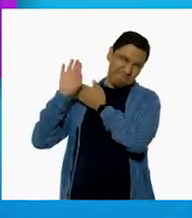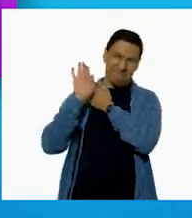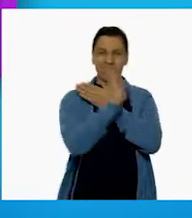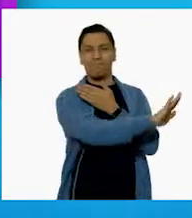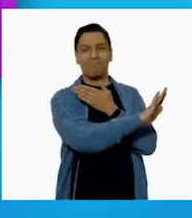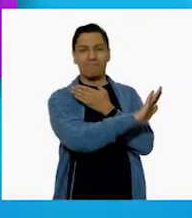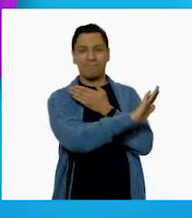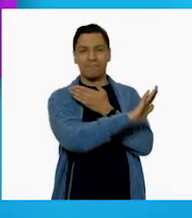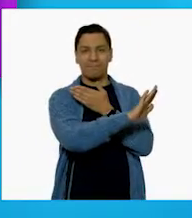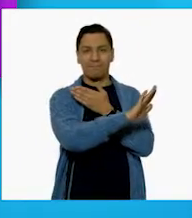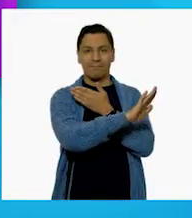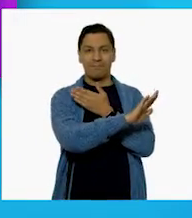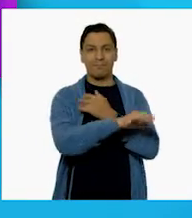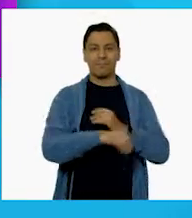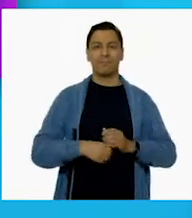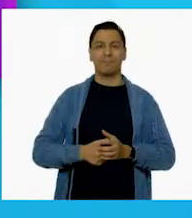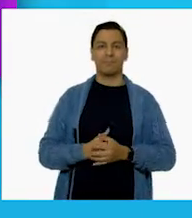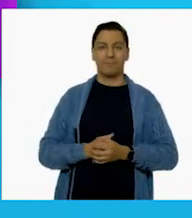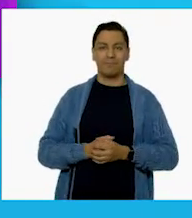a los otros.